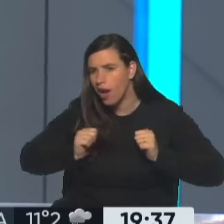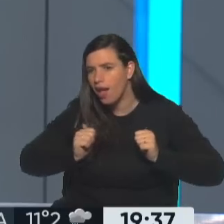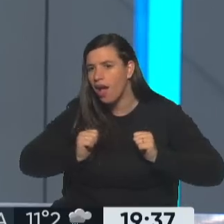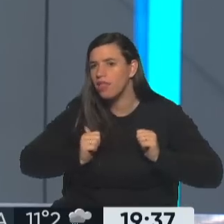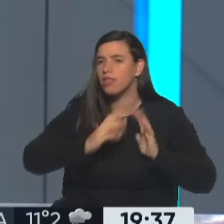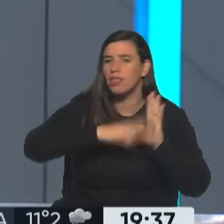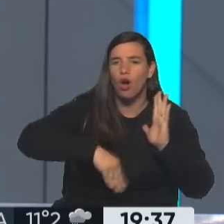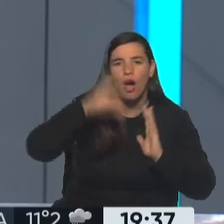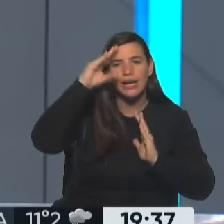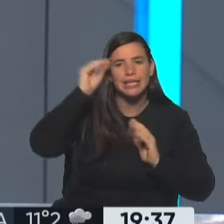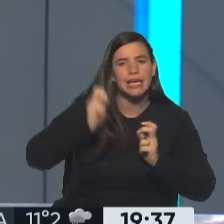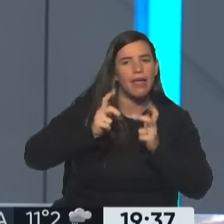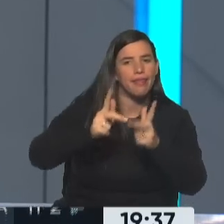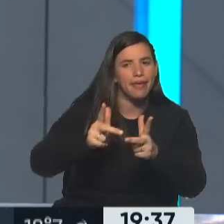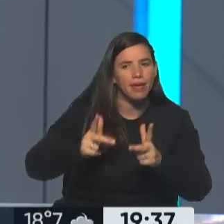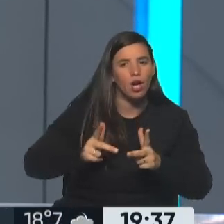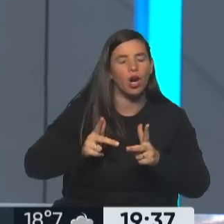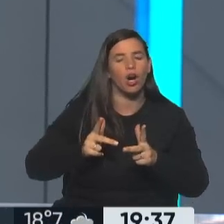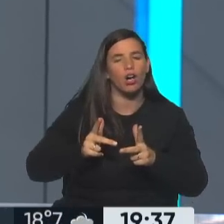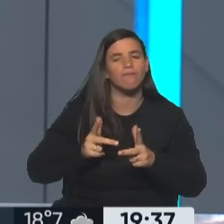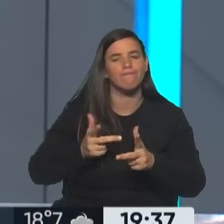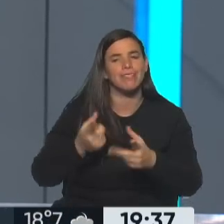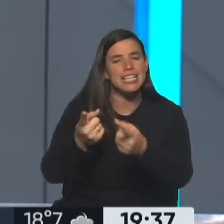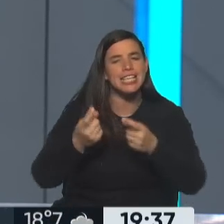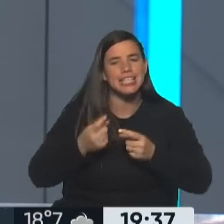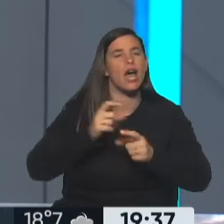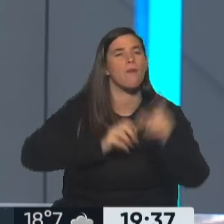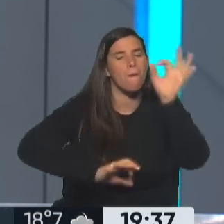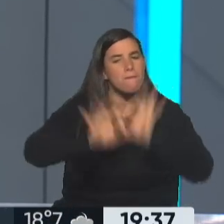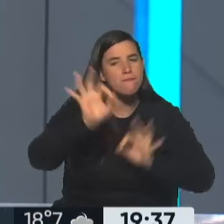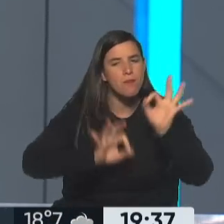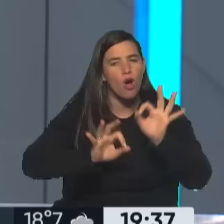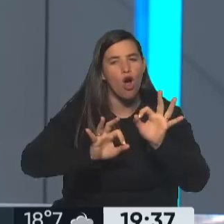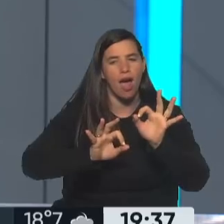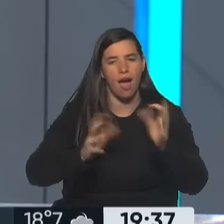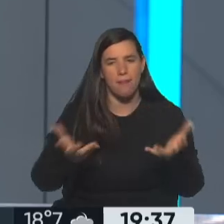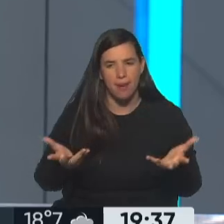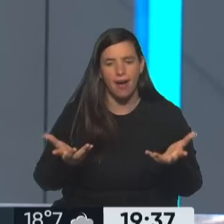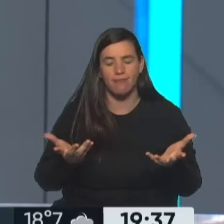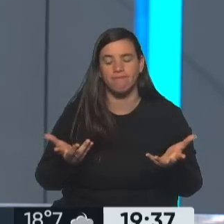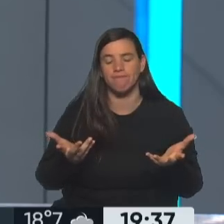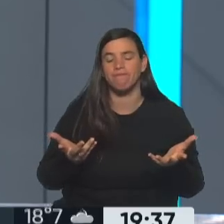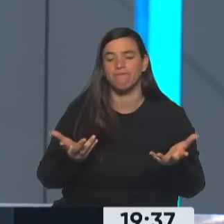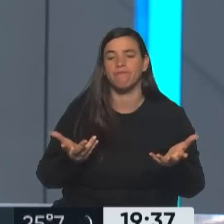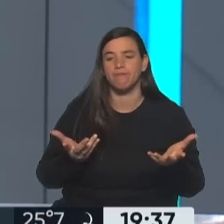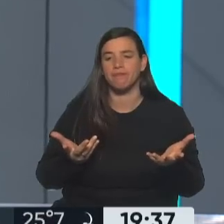dijo Cristina centralmente que es lo del programa, creo que agarrándose de ahí, que no es un programa, por lo menos no debería ser